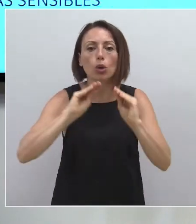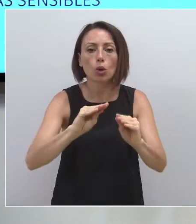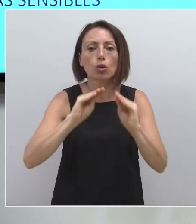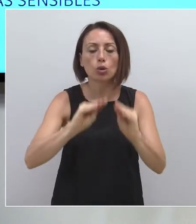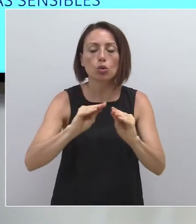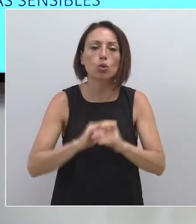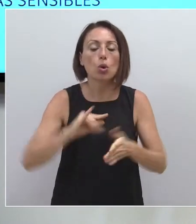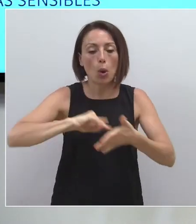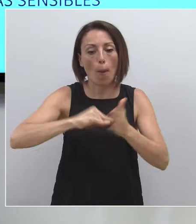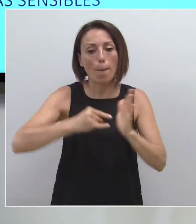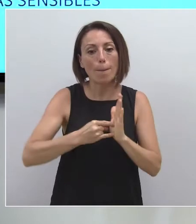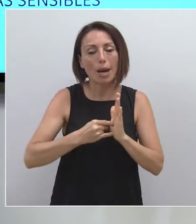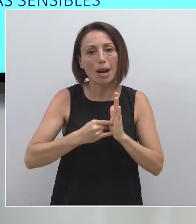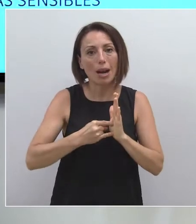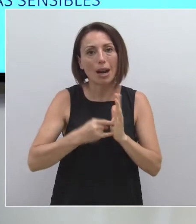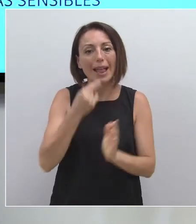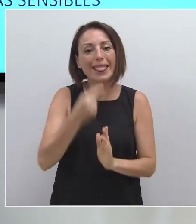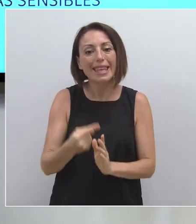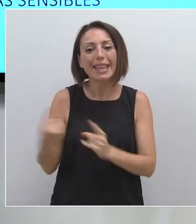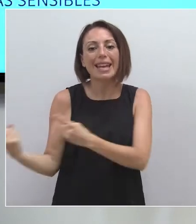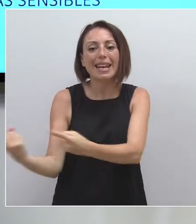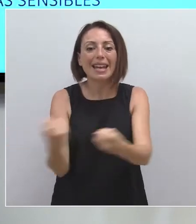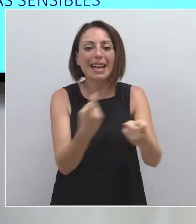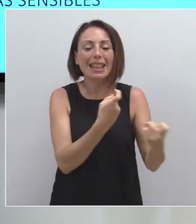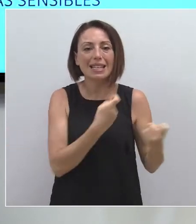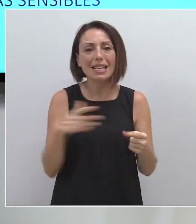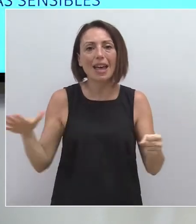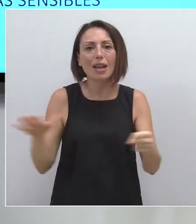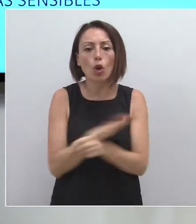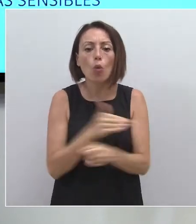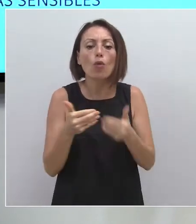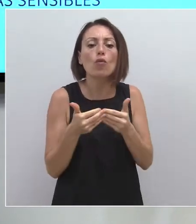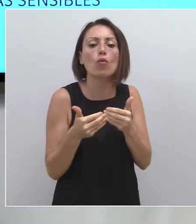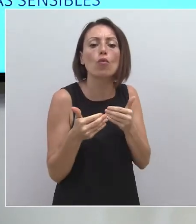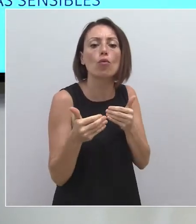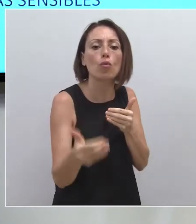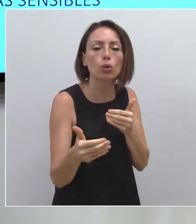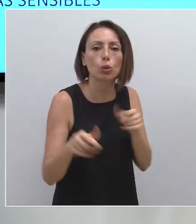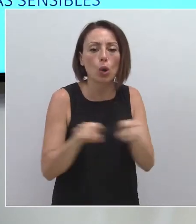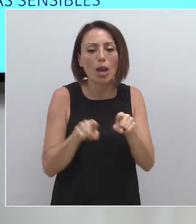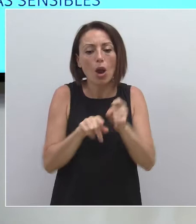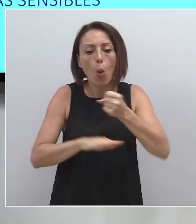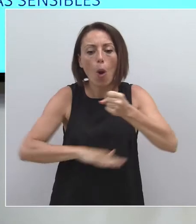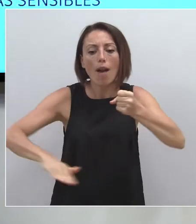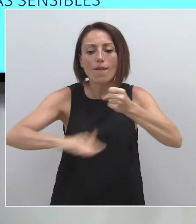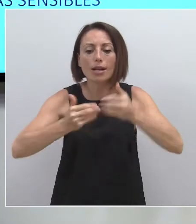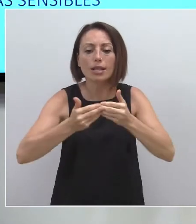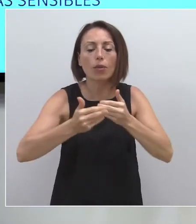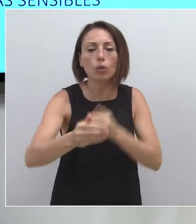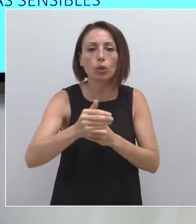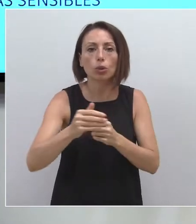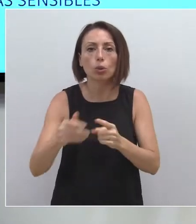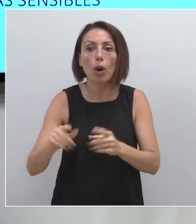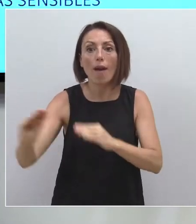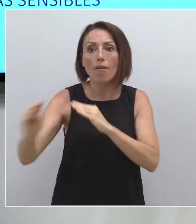de un plan que fija las necesidades para afrontar el futuro, sienta las bases para poder encontrar la